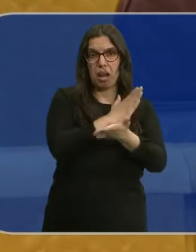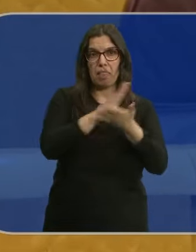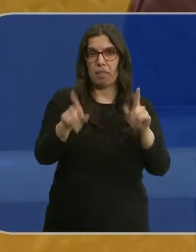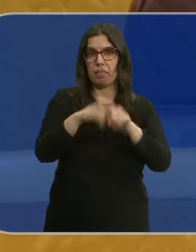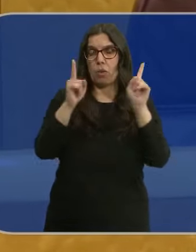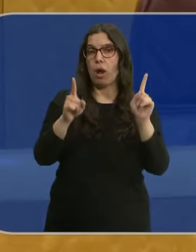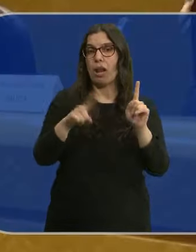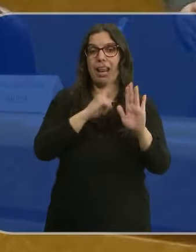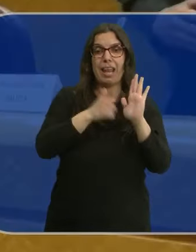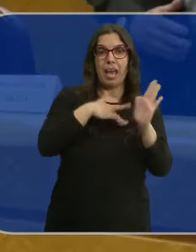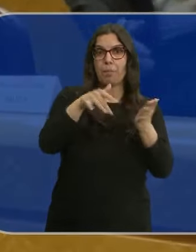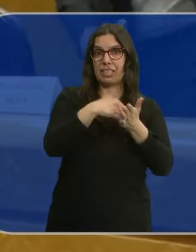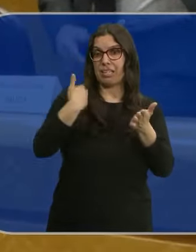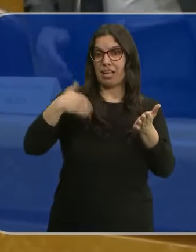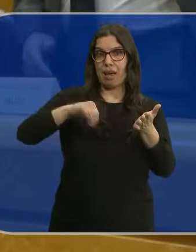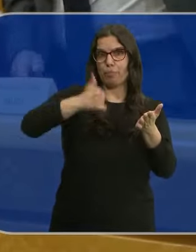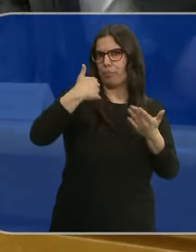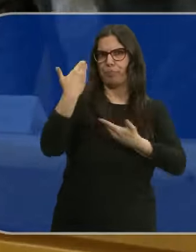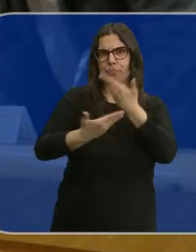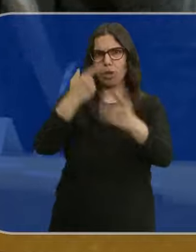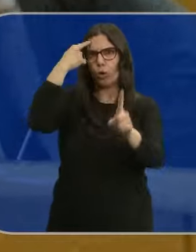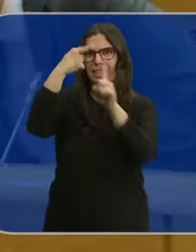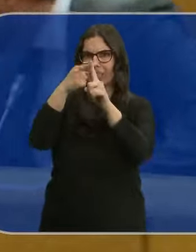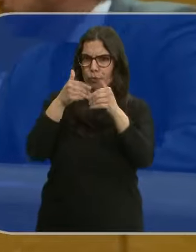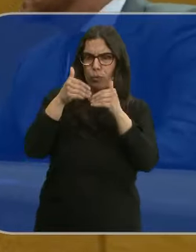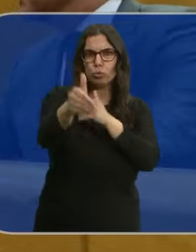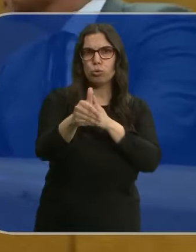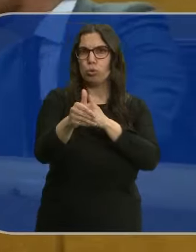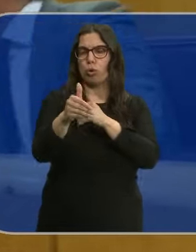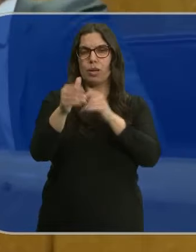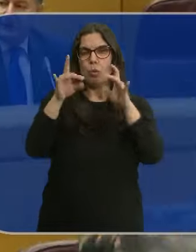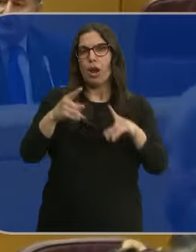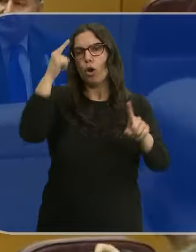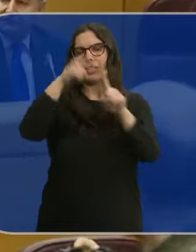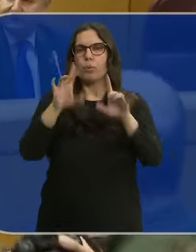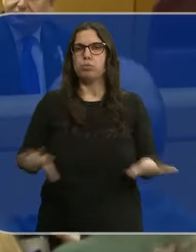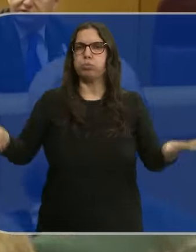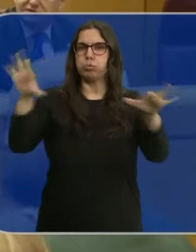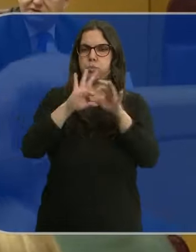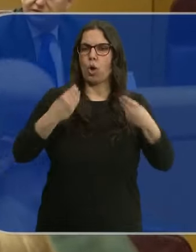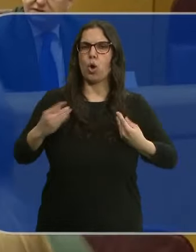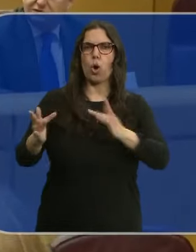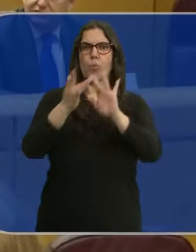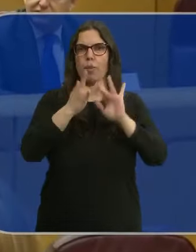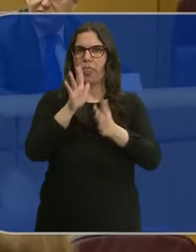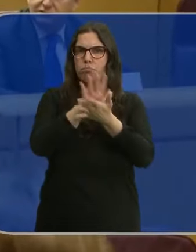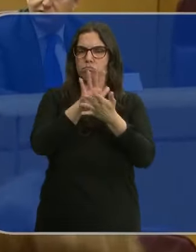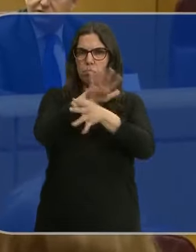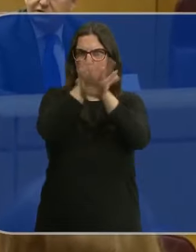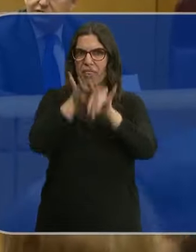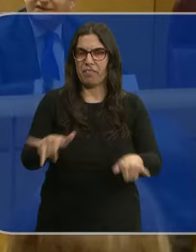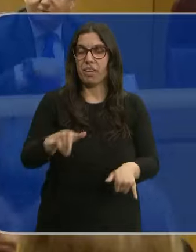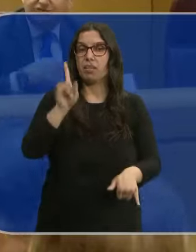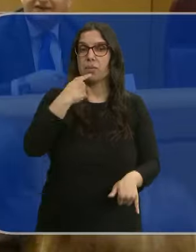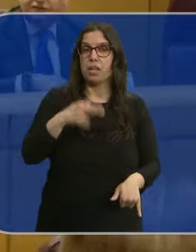de la ley de amnistía. Dice que el objetivo a largo plazo sigue siendo el mismo, lograr una reconciliación y una convivencia pacífica. Ya ha